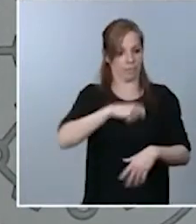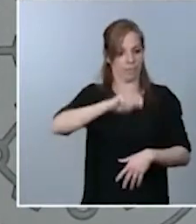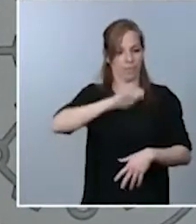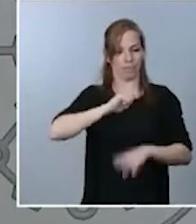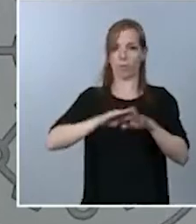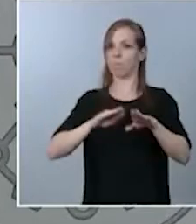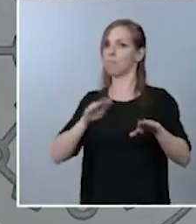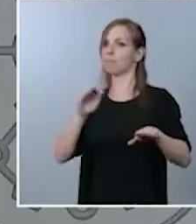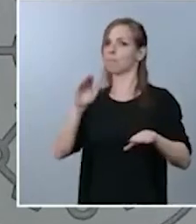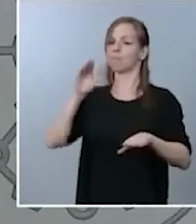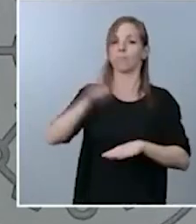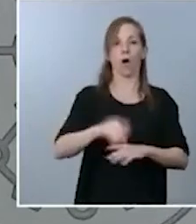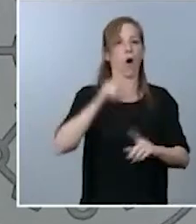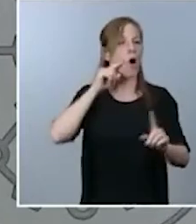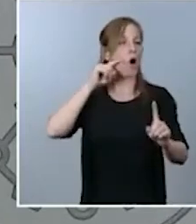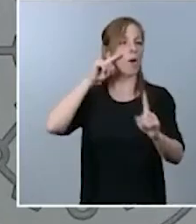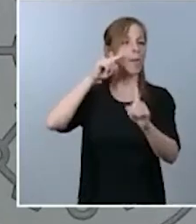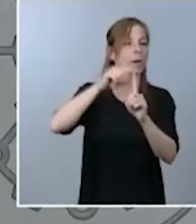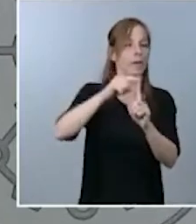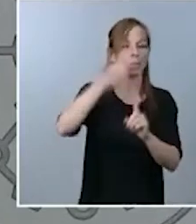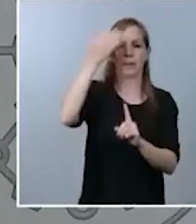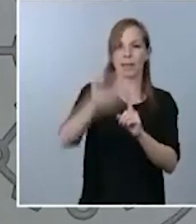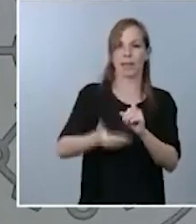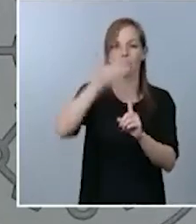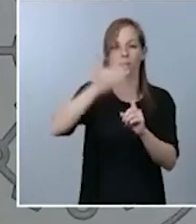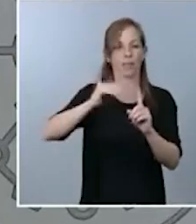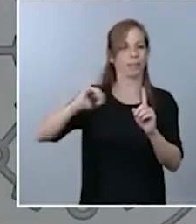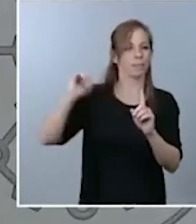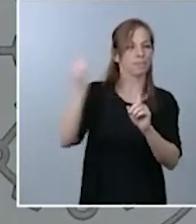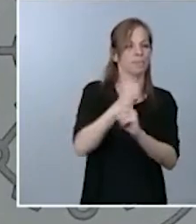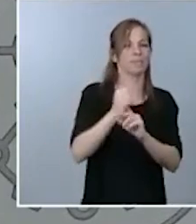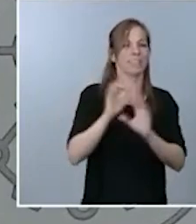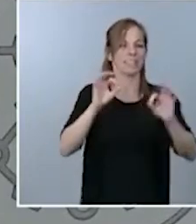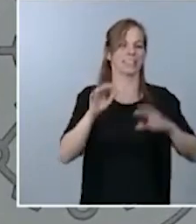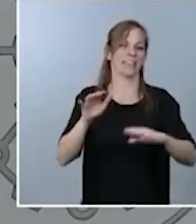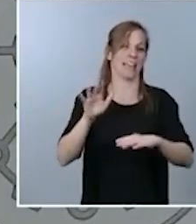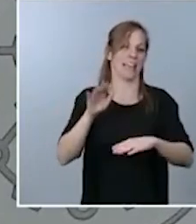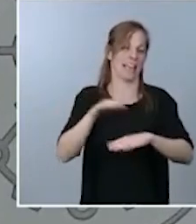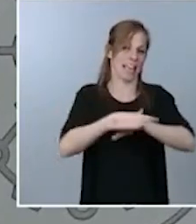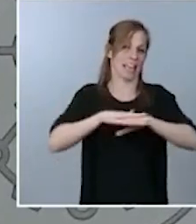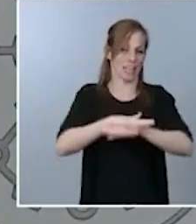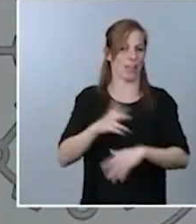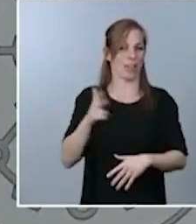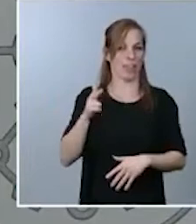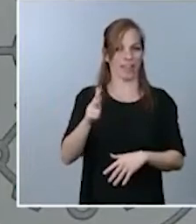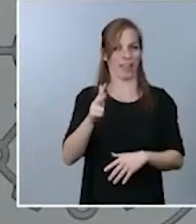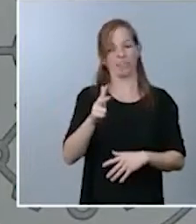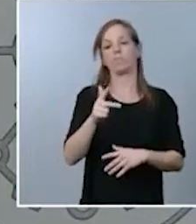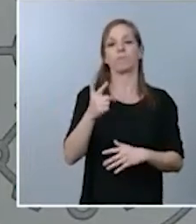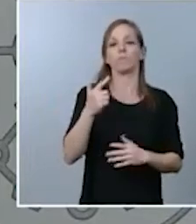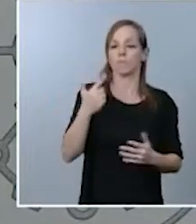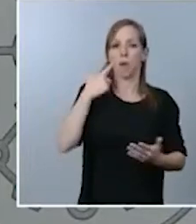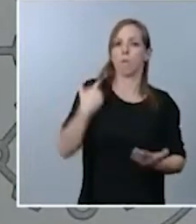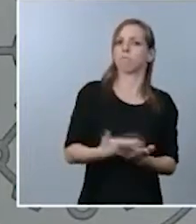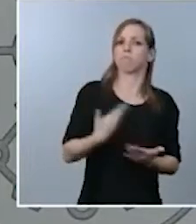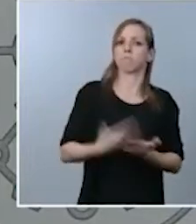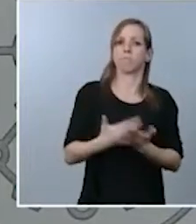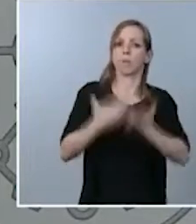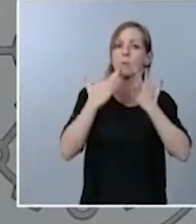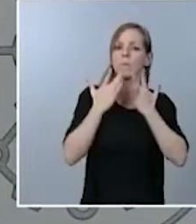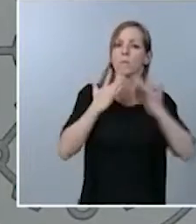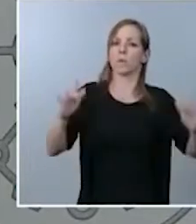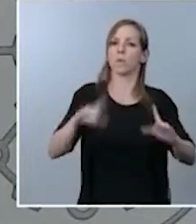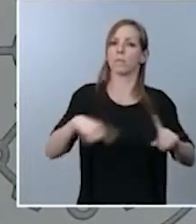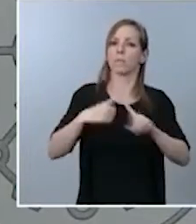más altos objetivos y estándares del Estado de Derecho, garantizando la objetividad y la independencia de estas candidaturas